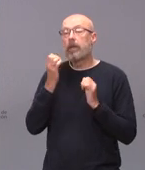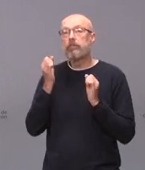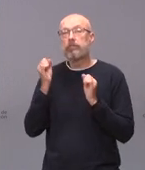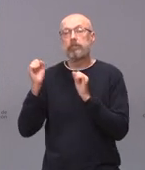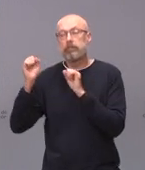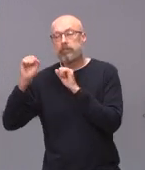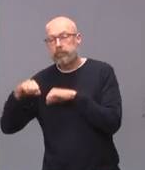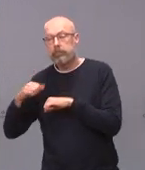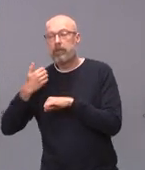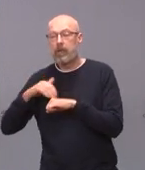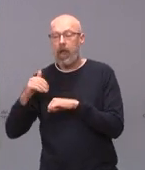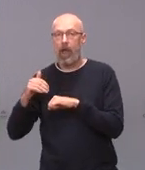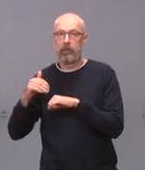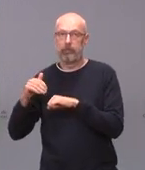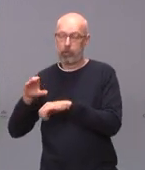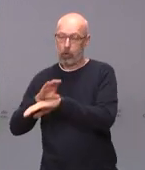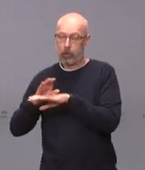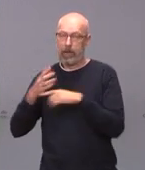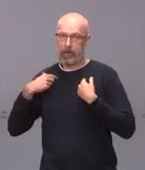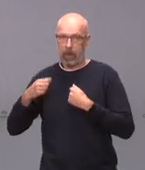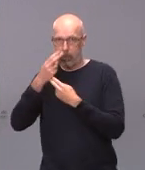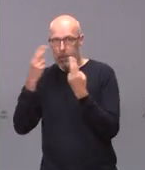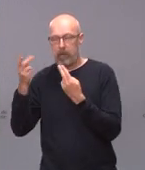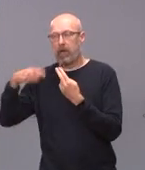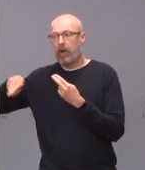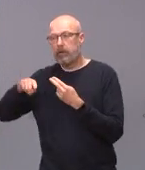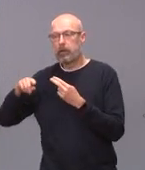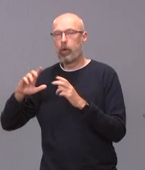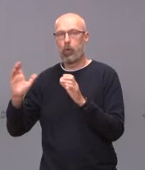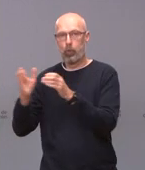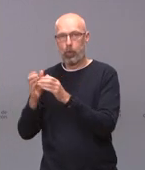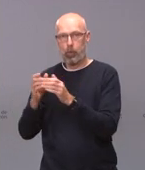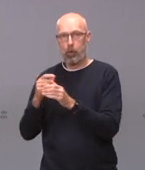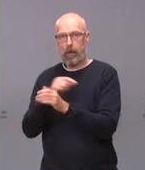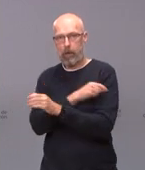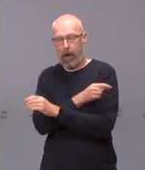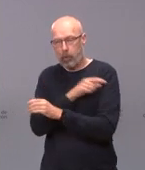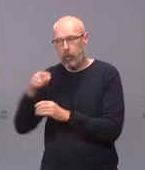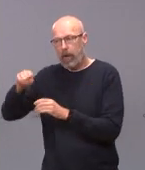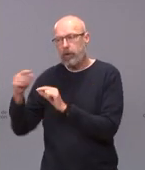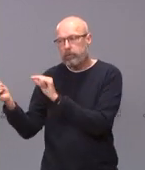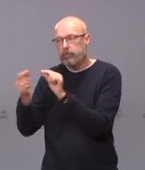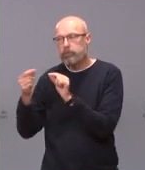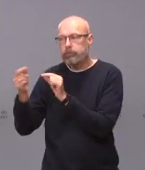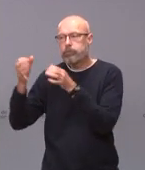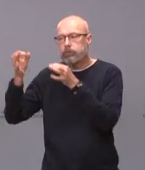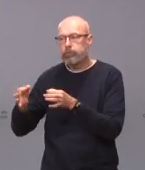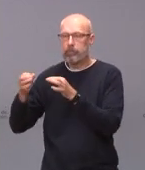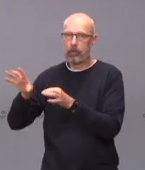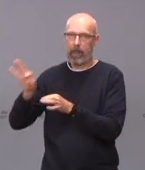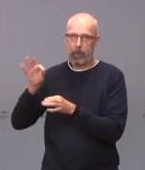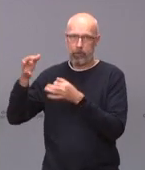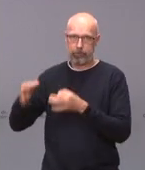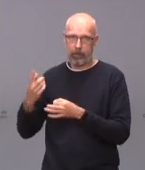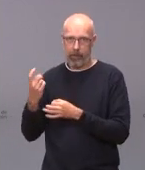interterritorial de salud pública y el grupo de vacunas. Vamos a ver qué es lo que dicen también sobre el asunto